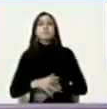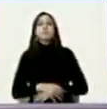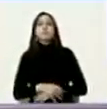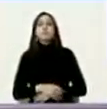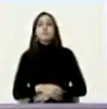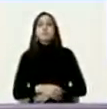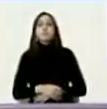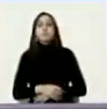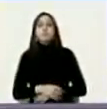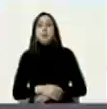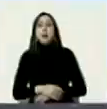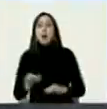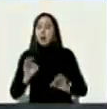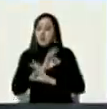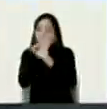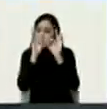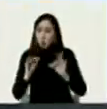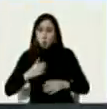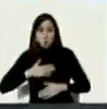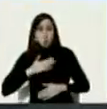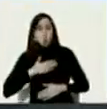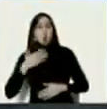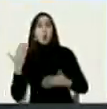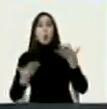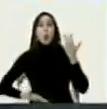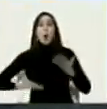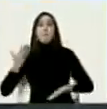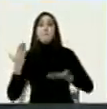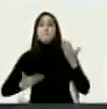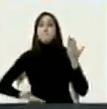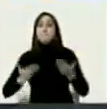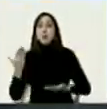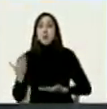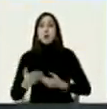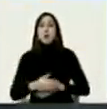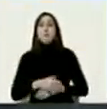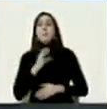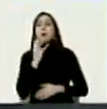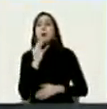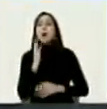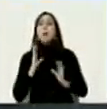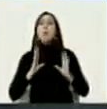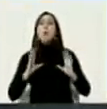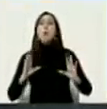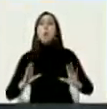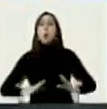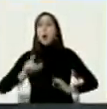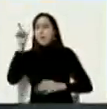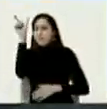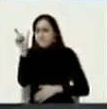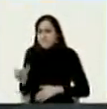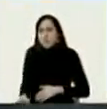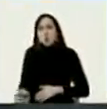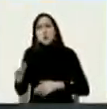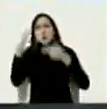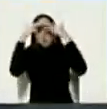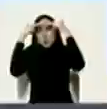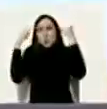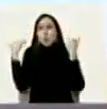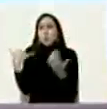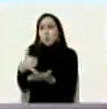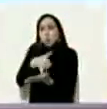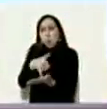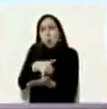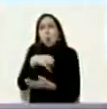es un cuerpo yo lo comparé otra vez es como poner un cuerpo de alguien sensible inocente buena persona